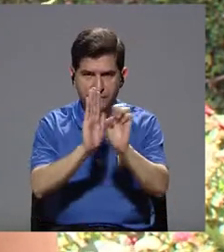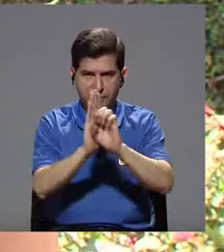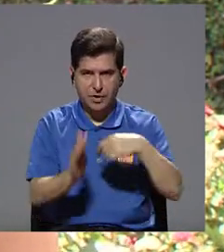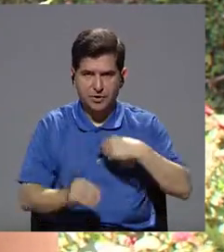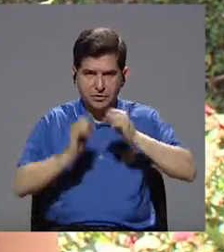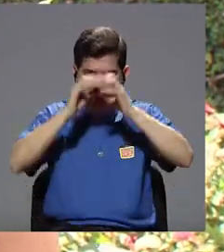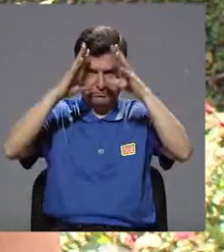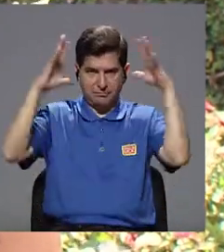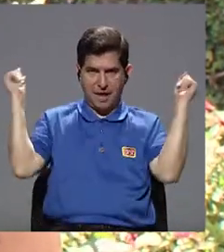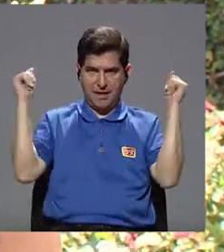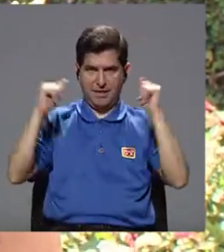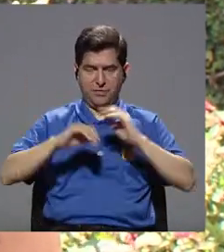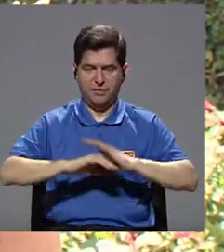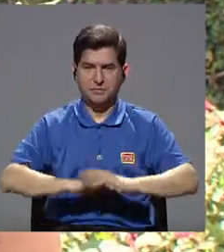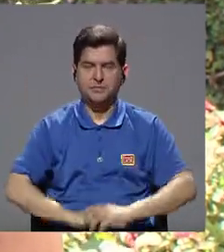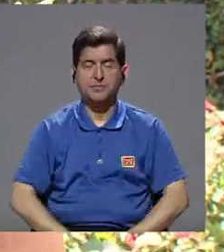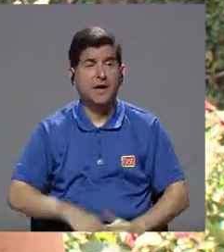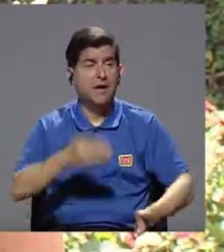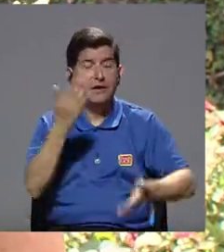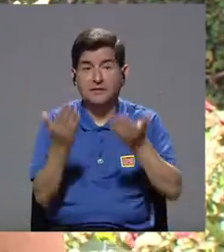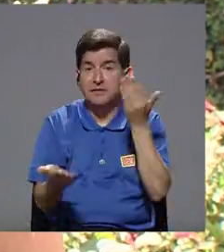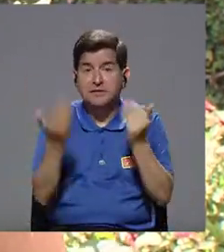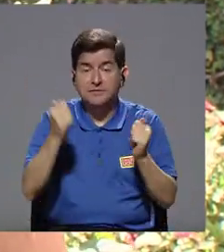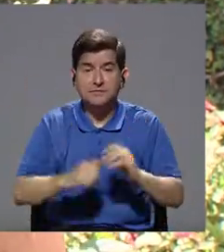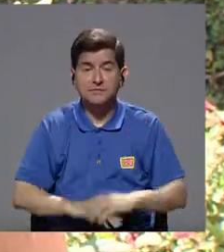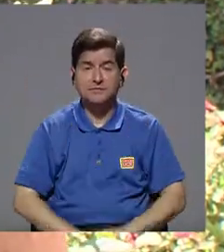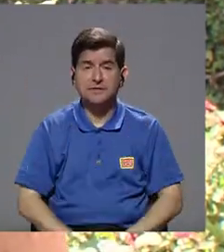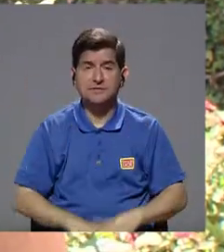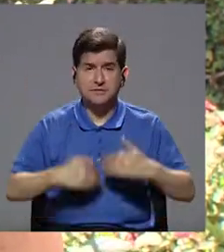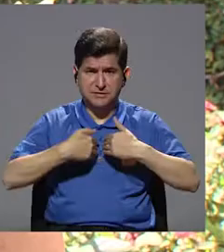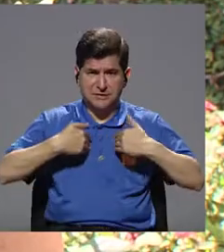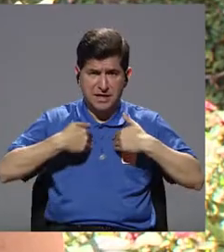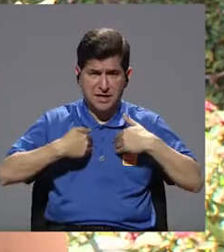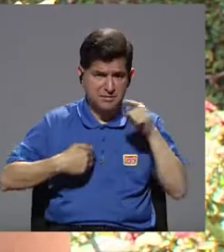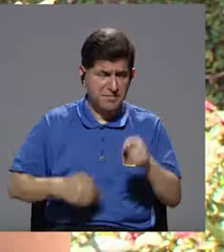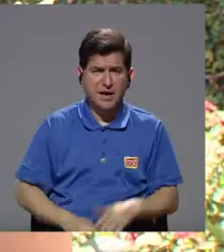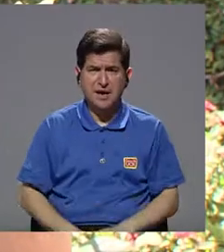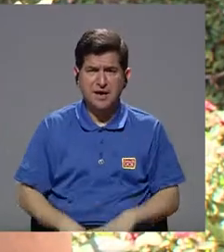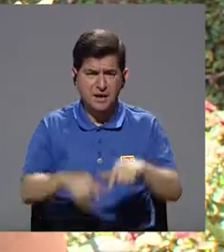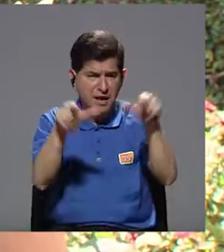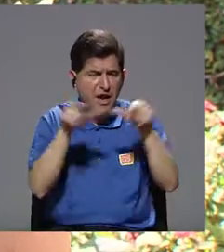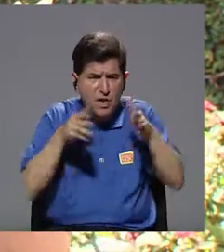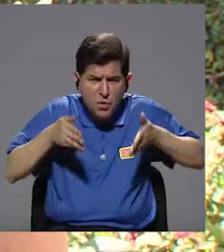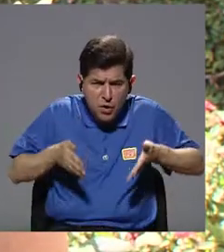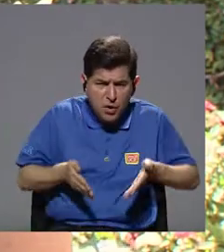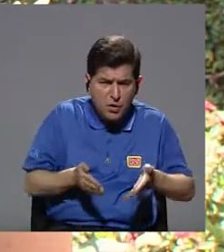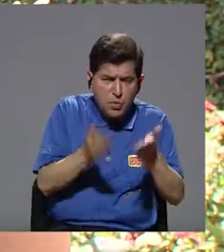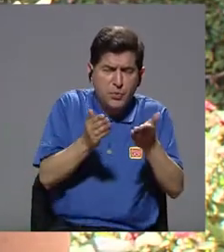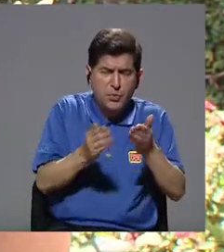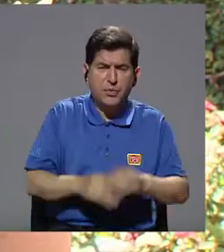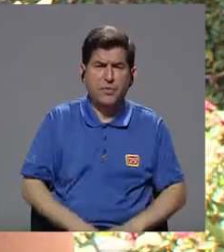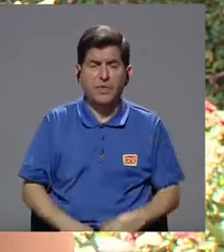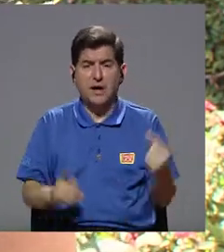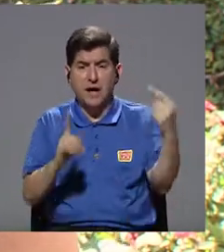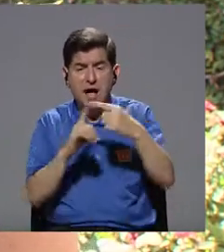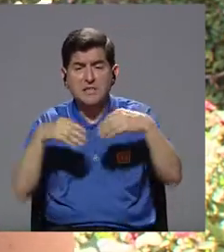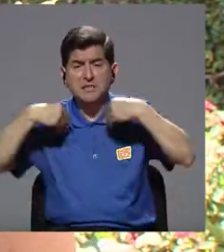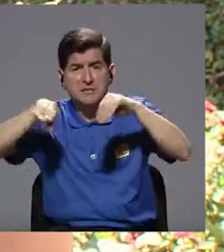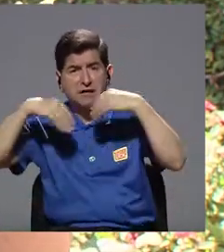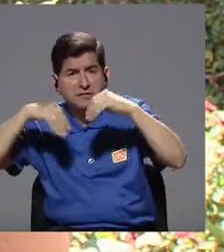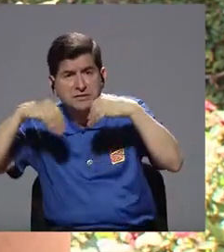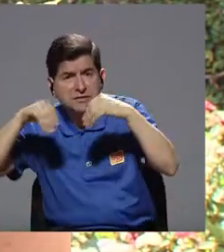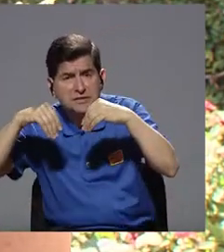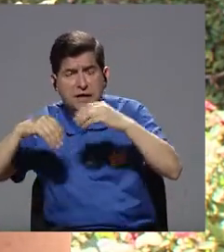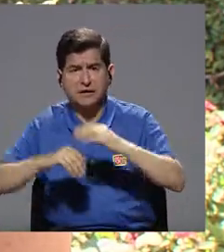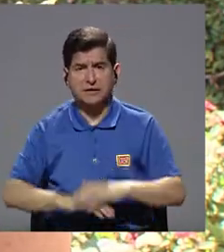ejemplo, a ver, me imagino que tal vez, bueno, los animales nacen en estos mismos lugares, y ahí se quedan hasta que los puedan vender.